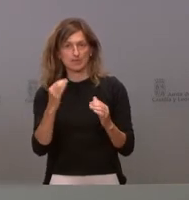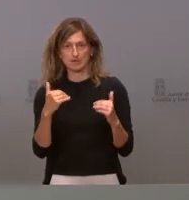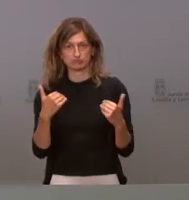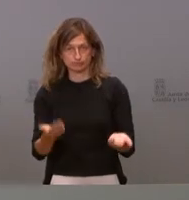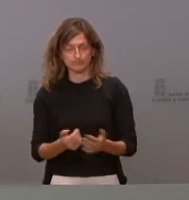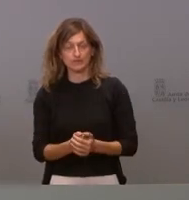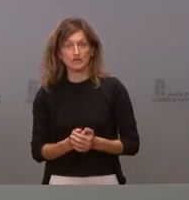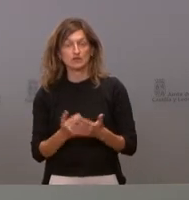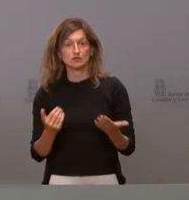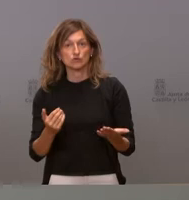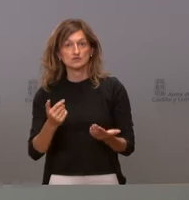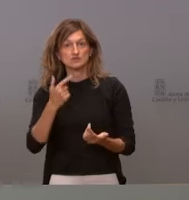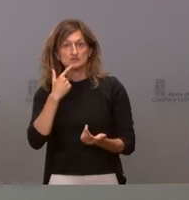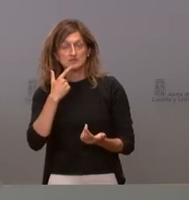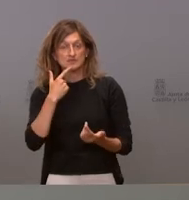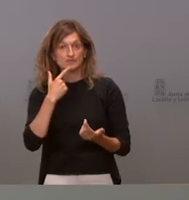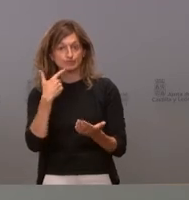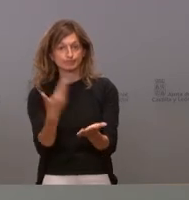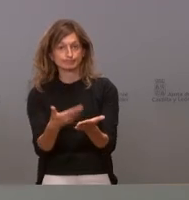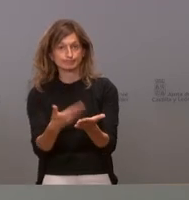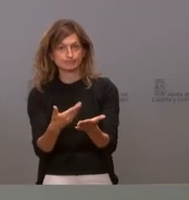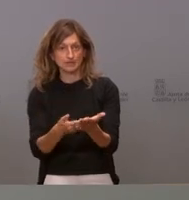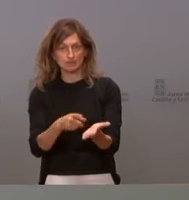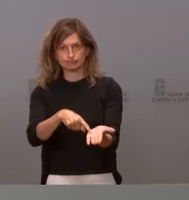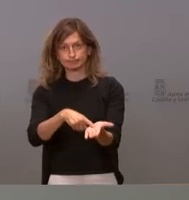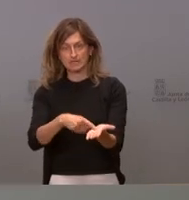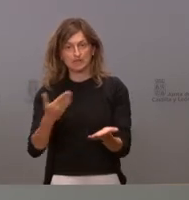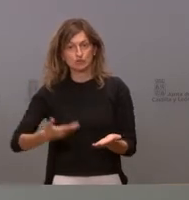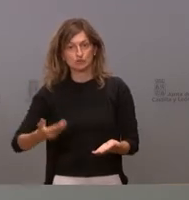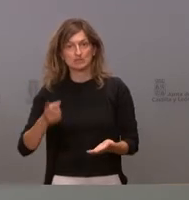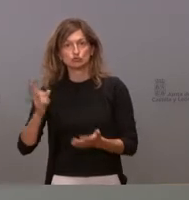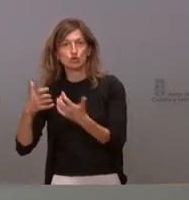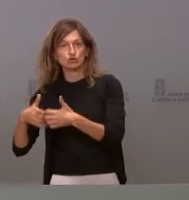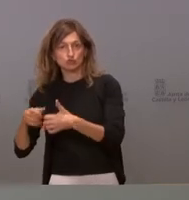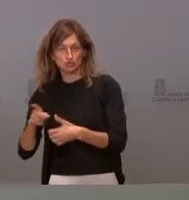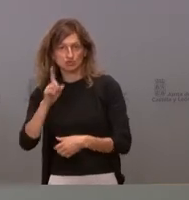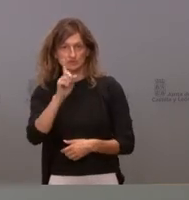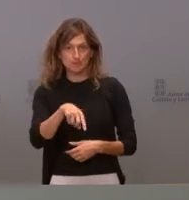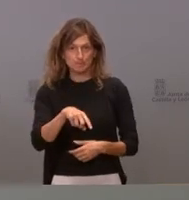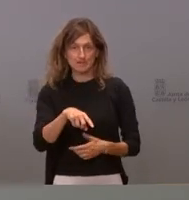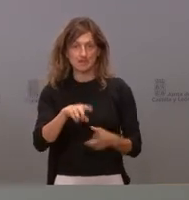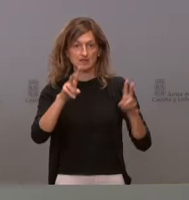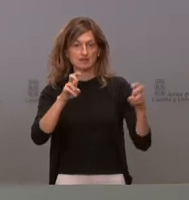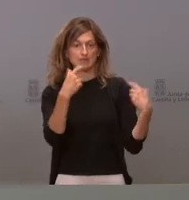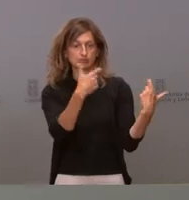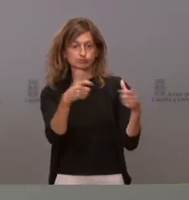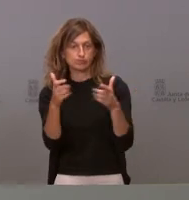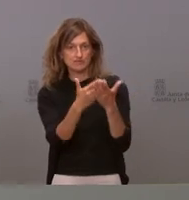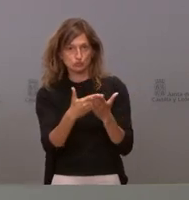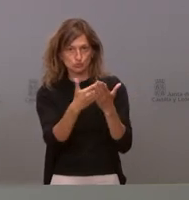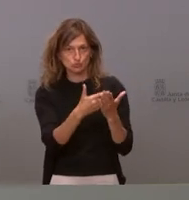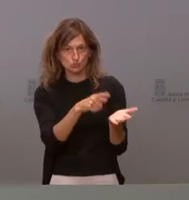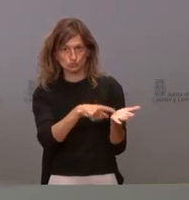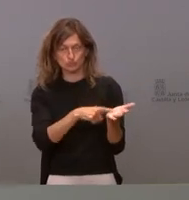tanto lo que vayan diciendo las evidencias es importante, no lo que diga solo la industria, sino lo que vayan diciendo los diferentes estudios. Pero